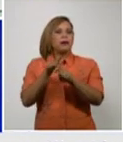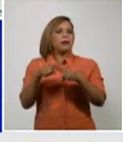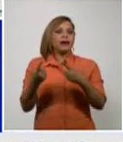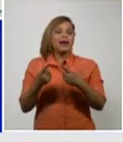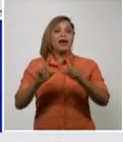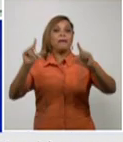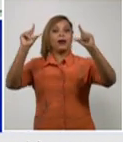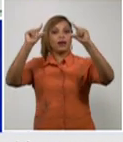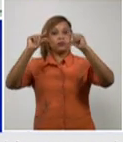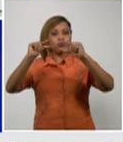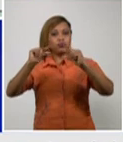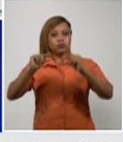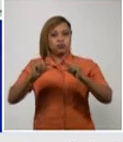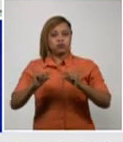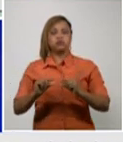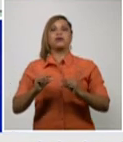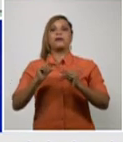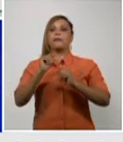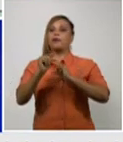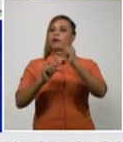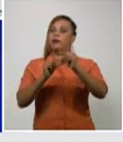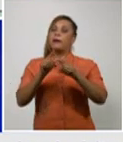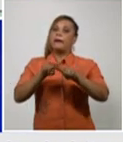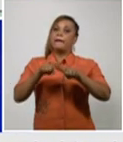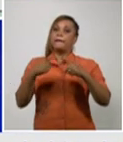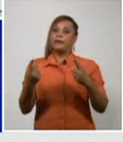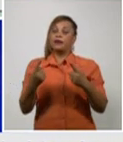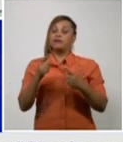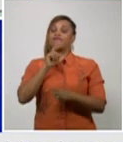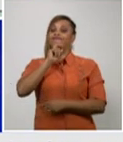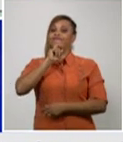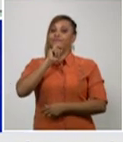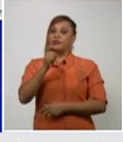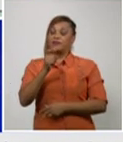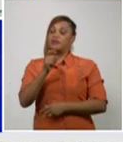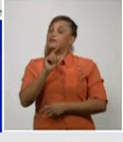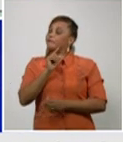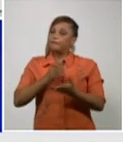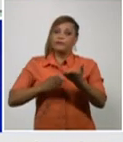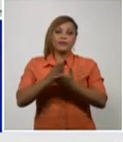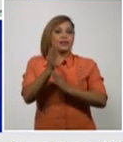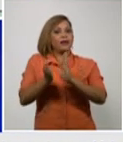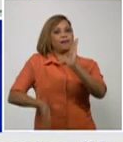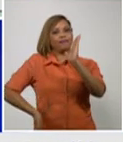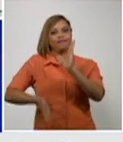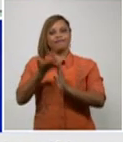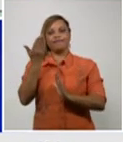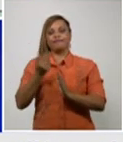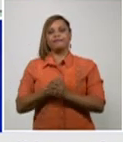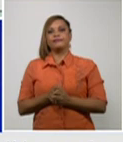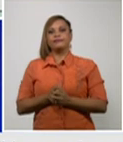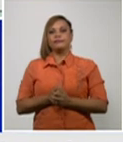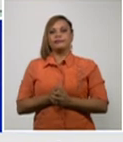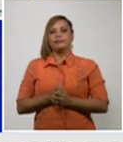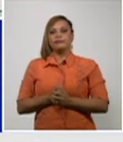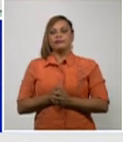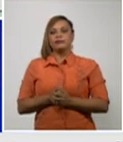logre disminuir pero indiscutiblemente es alta y no es que yo